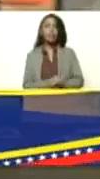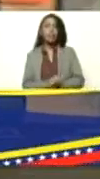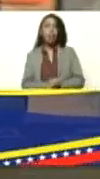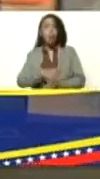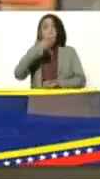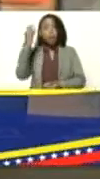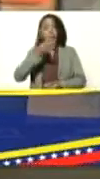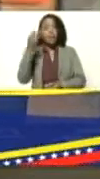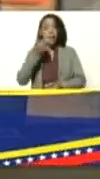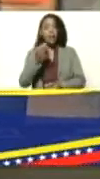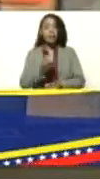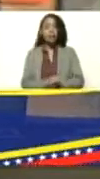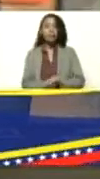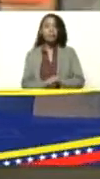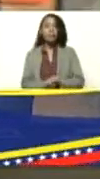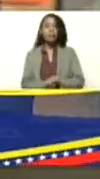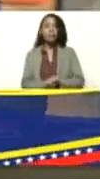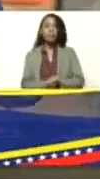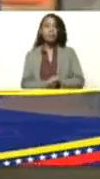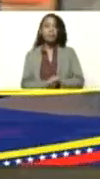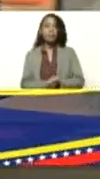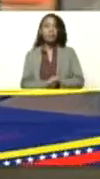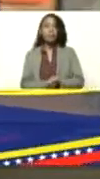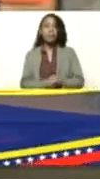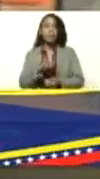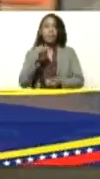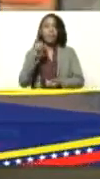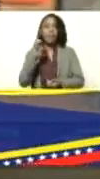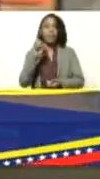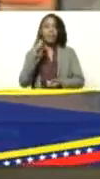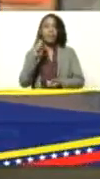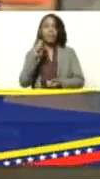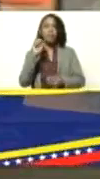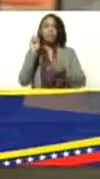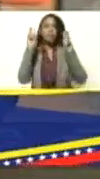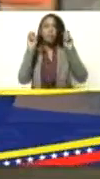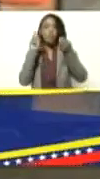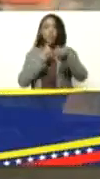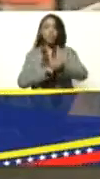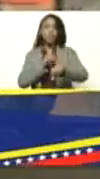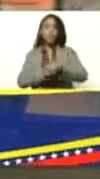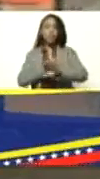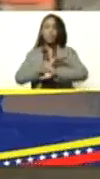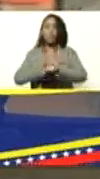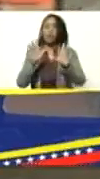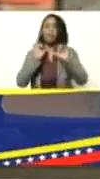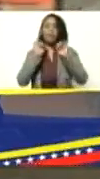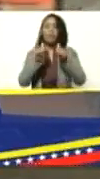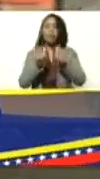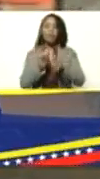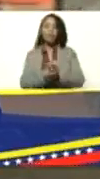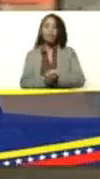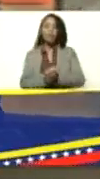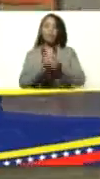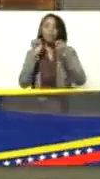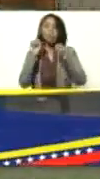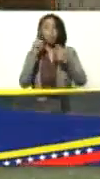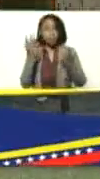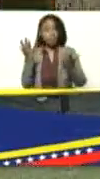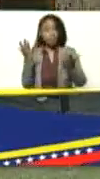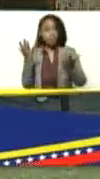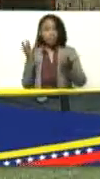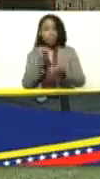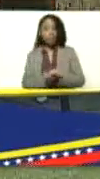originario la net nueva época la nueva época que ya empezaba una nueva época Castro Sotelo